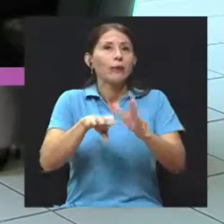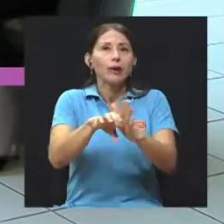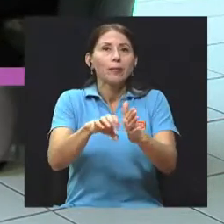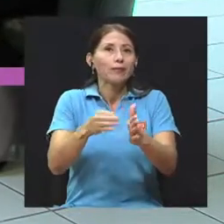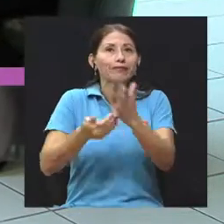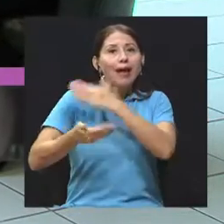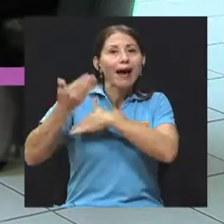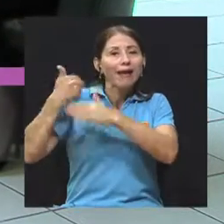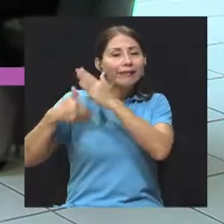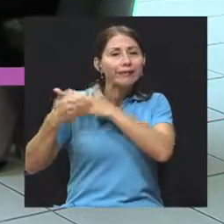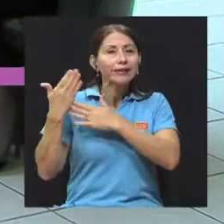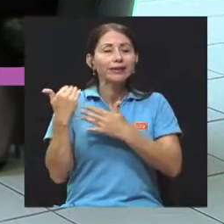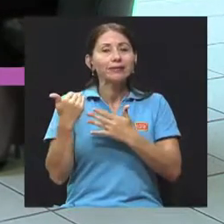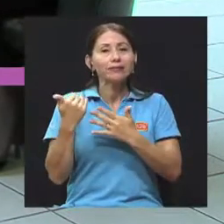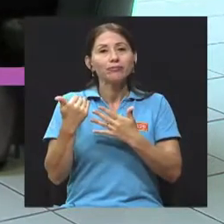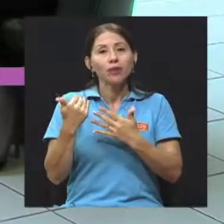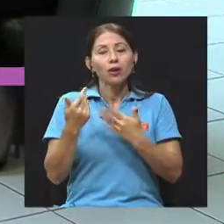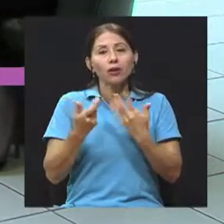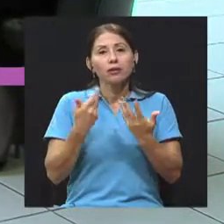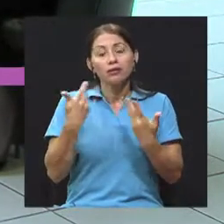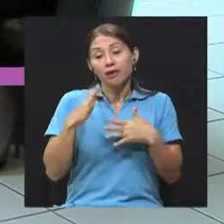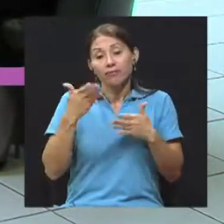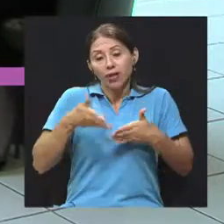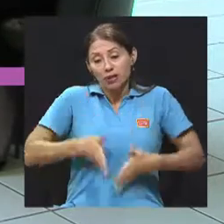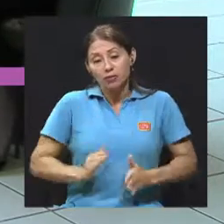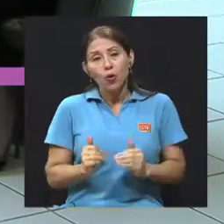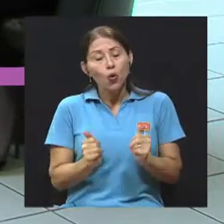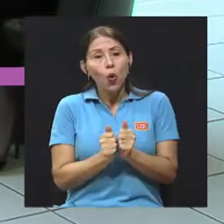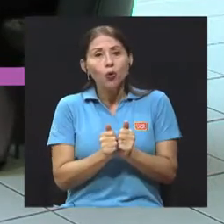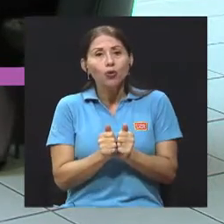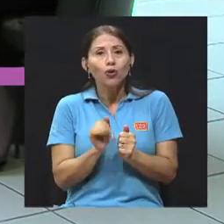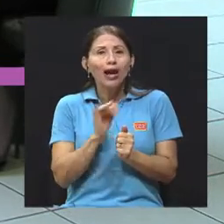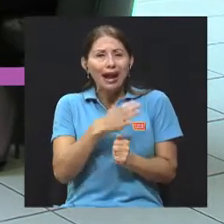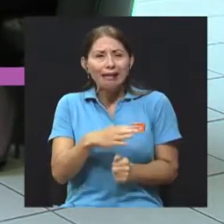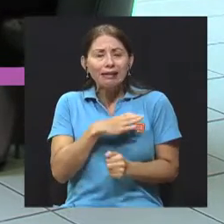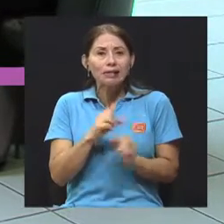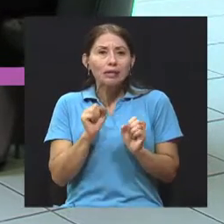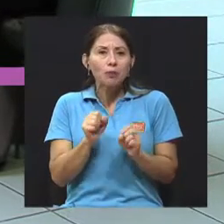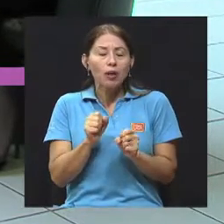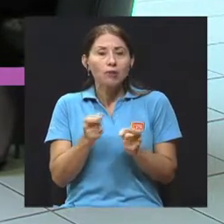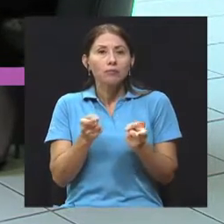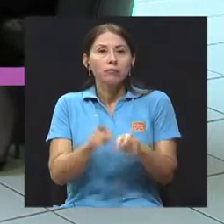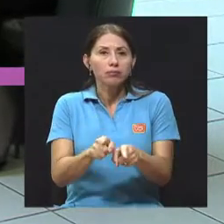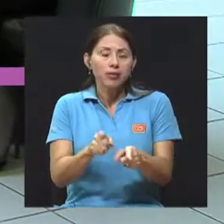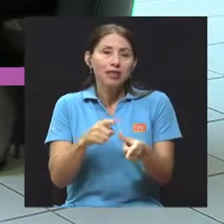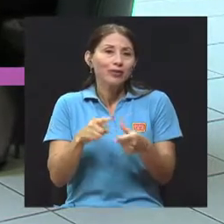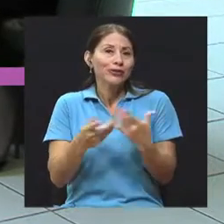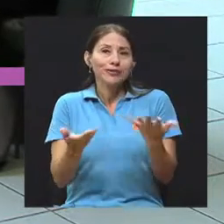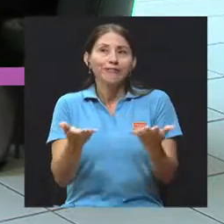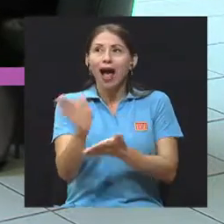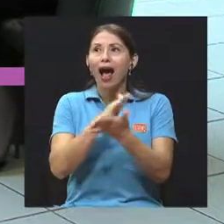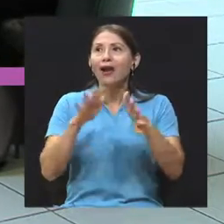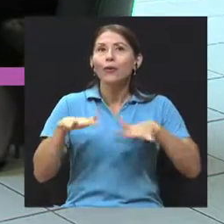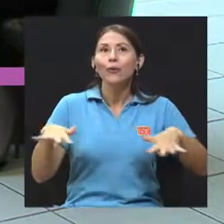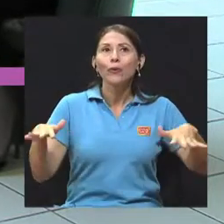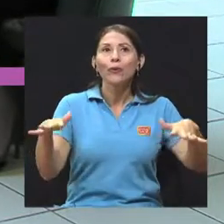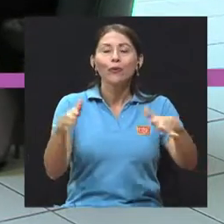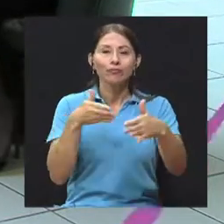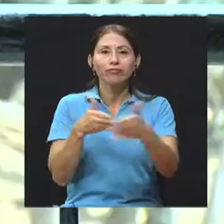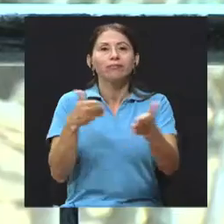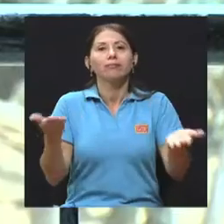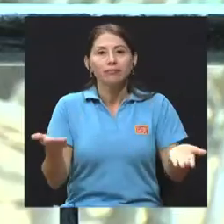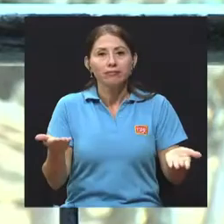la mala fortuna de venir con la predisposición y adquirir algún factor del ambiente que lo lleva a Doctor, ¿esto tiene alguna asociación con algún tipo de cáncer?